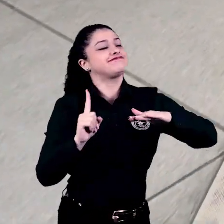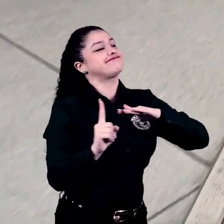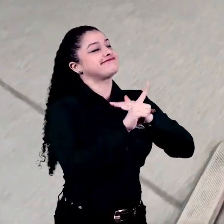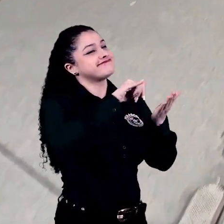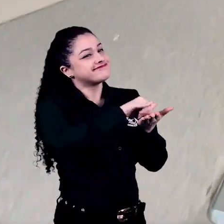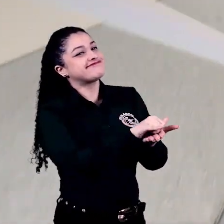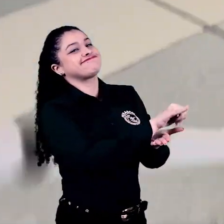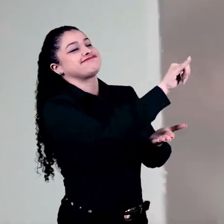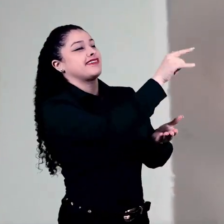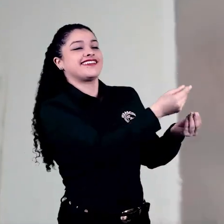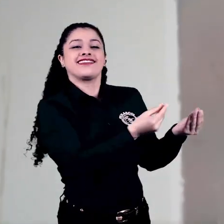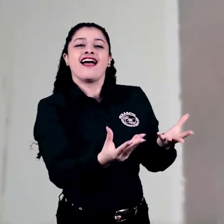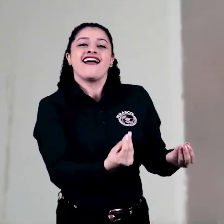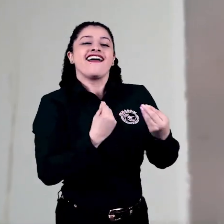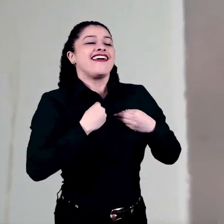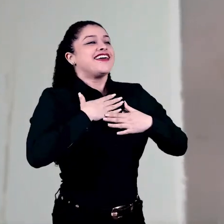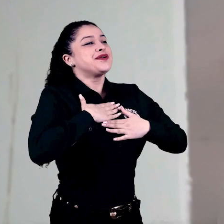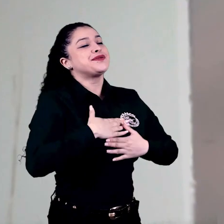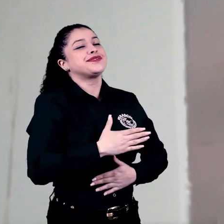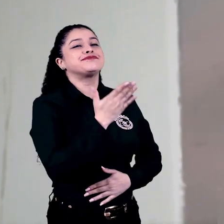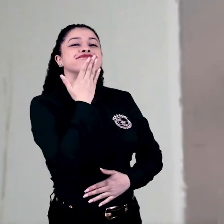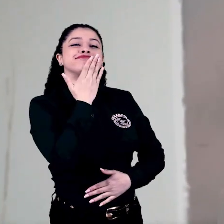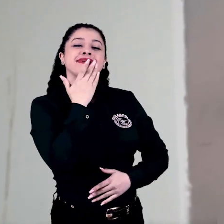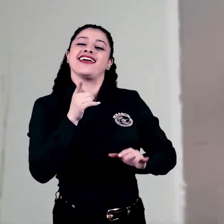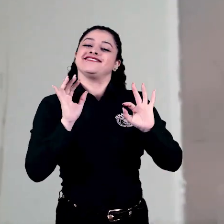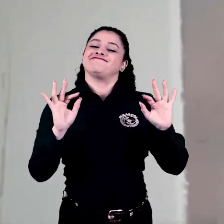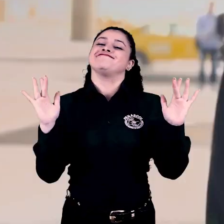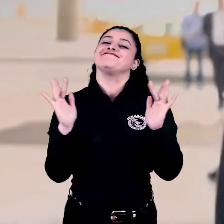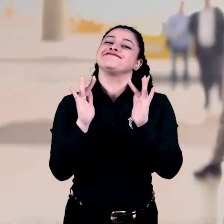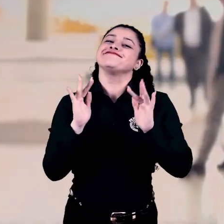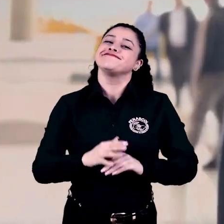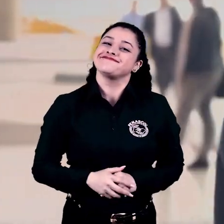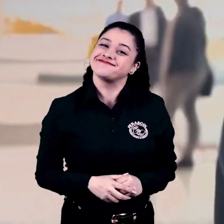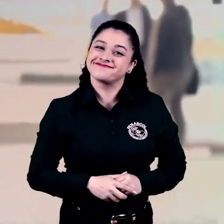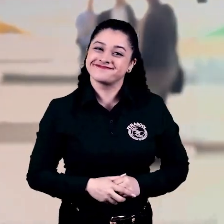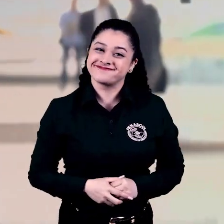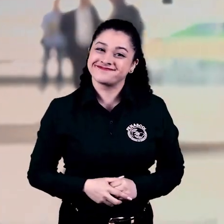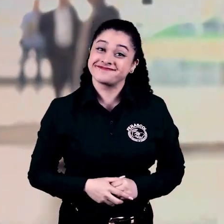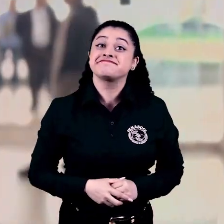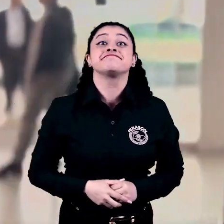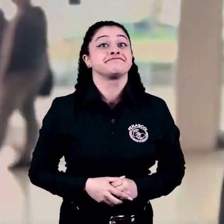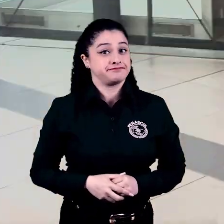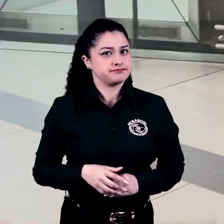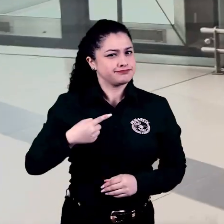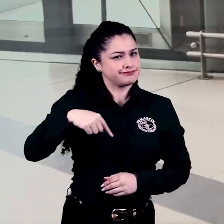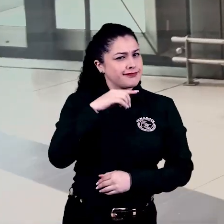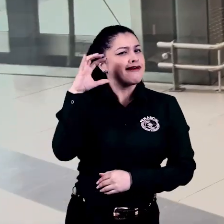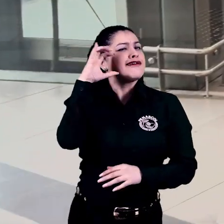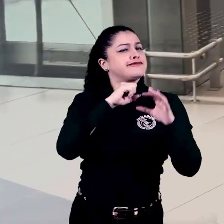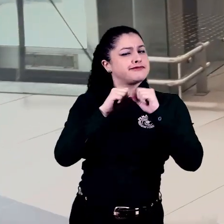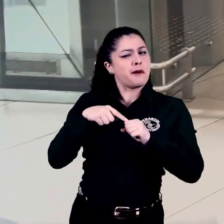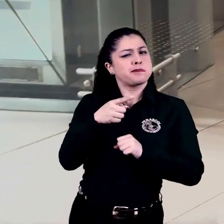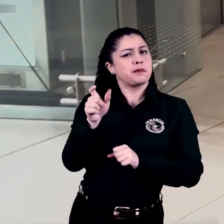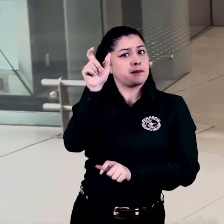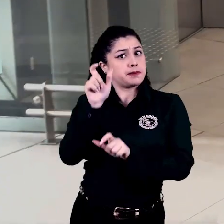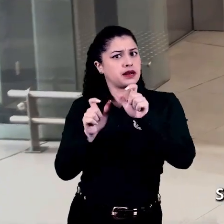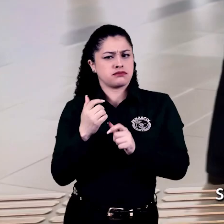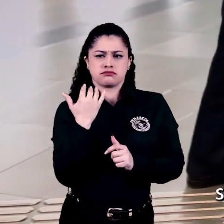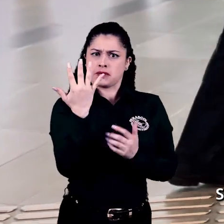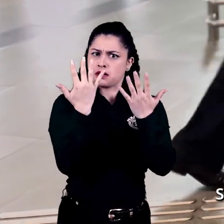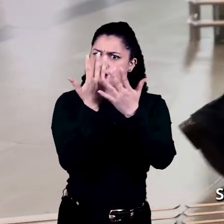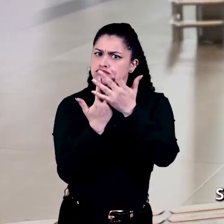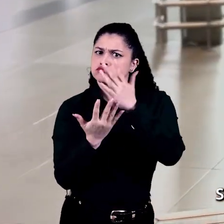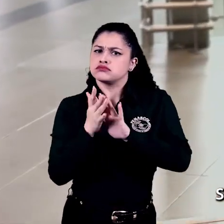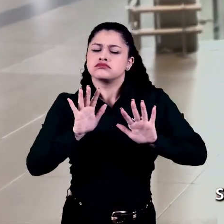Por eso seguimos fortaleciendo nuestras conexiones contigo porque mereces que tu viaje sea satisfactorio y porque entendemos que tus manos